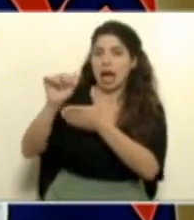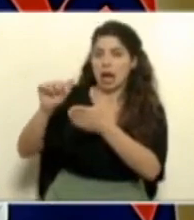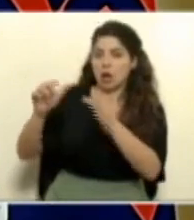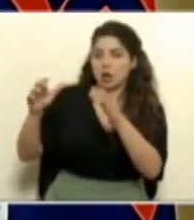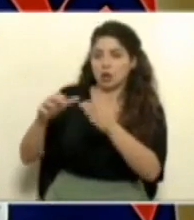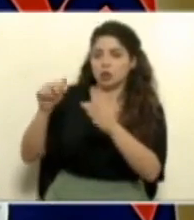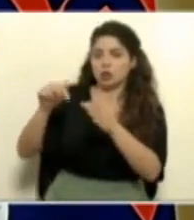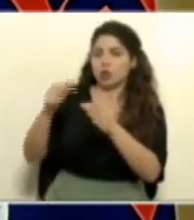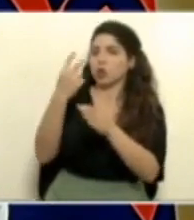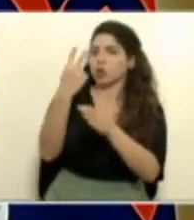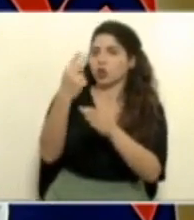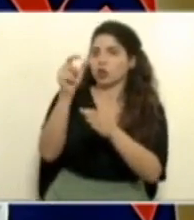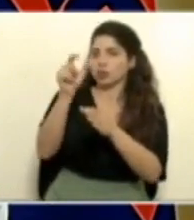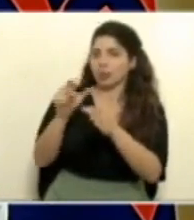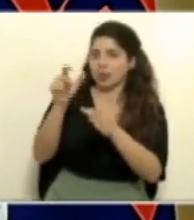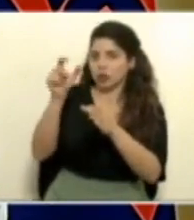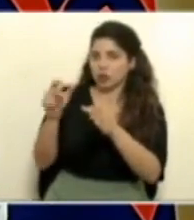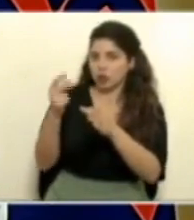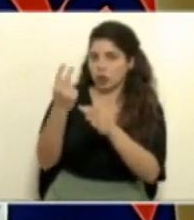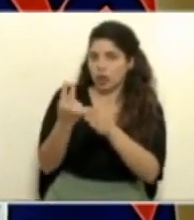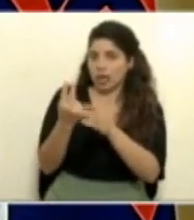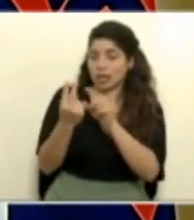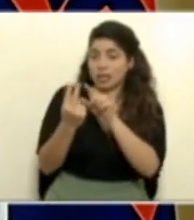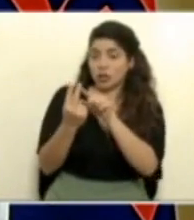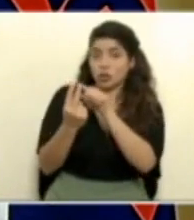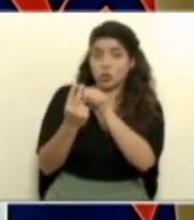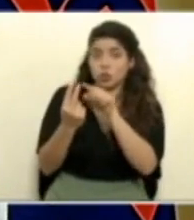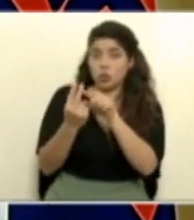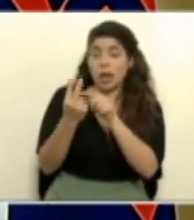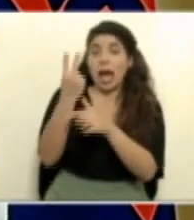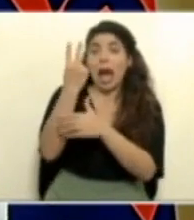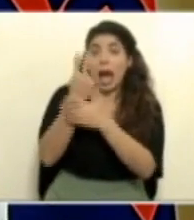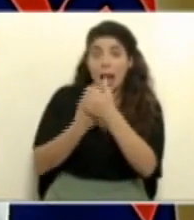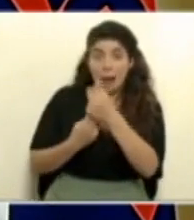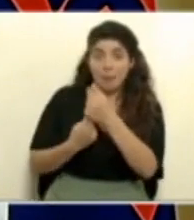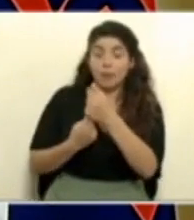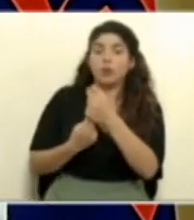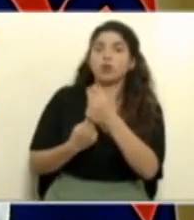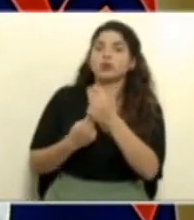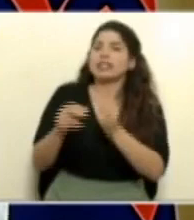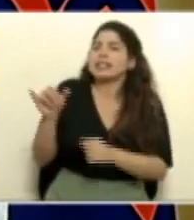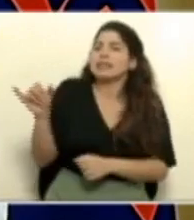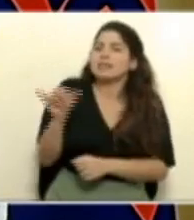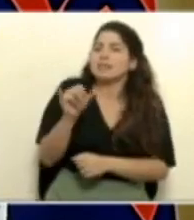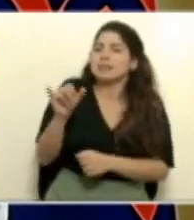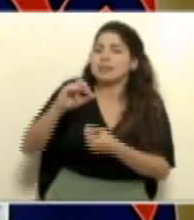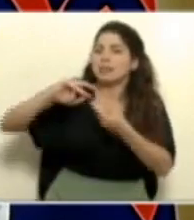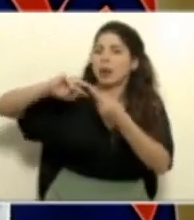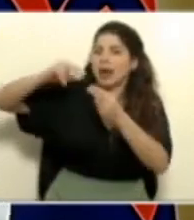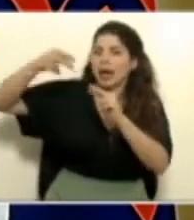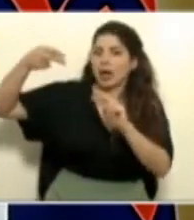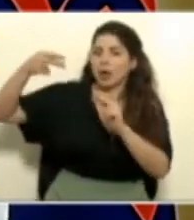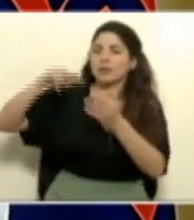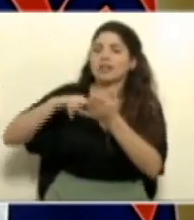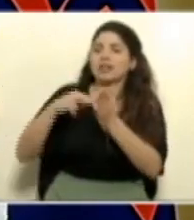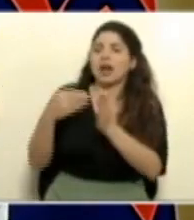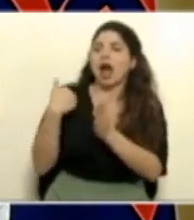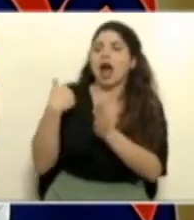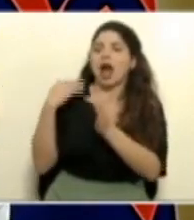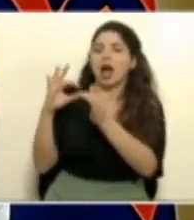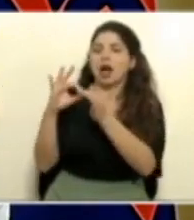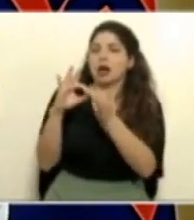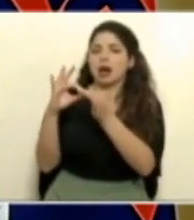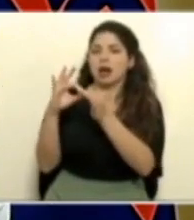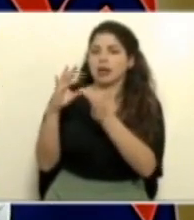constituido por dos personas, en cuyo caso ambas personas presentaban el mismo genoma, es decir, que están relacionados.